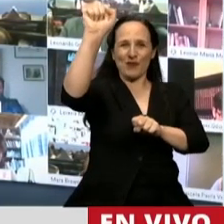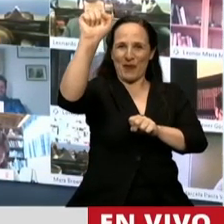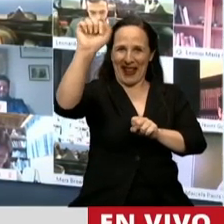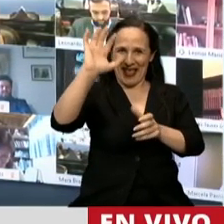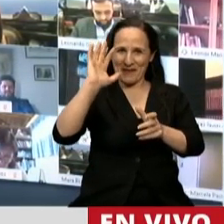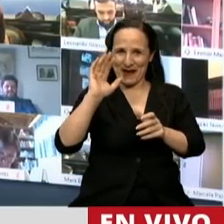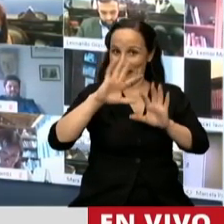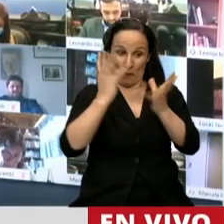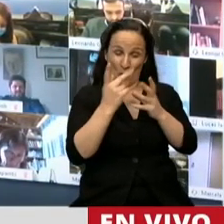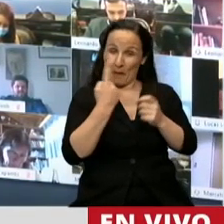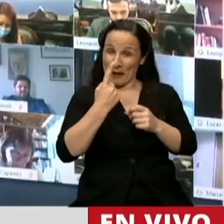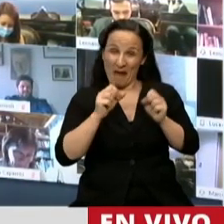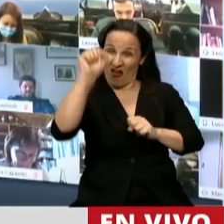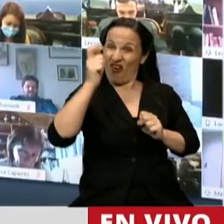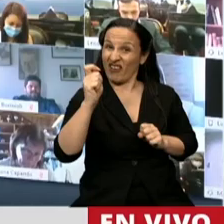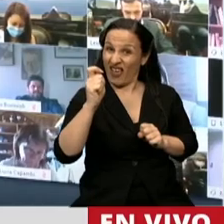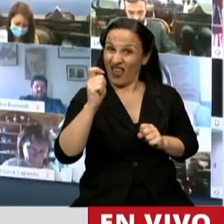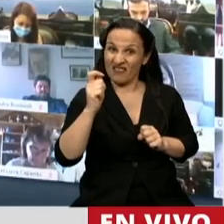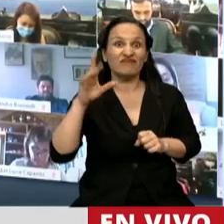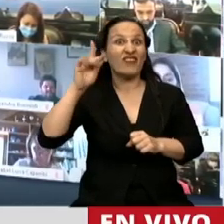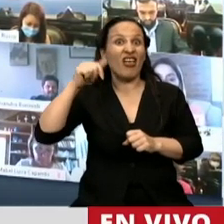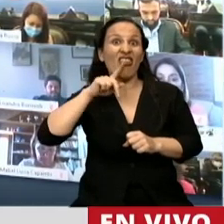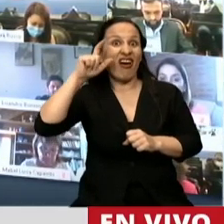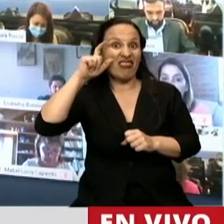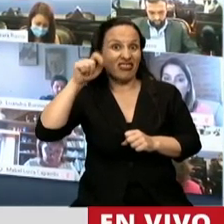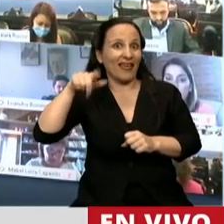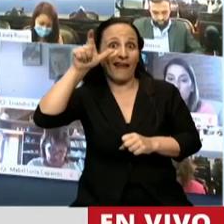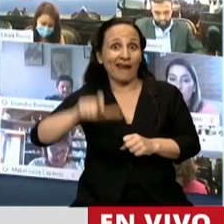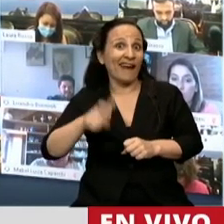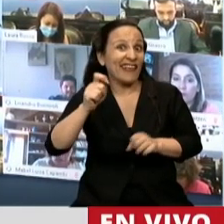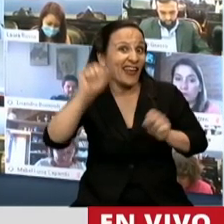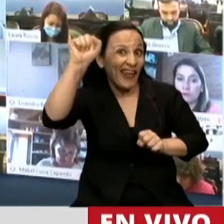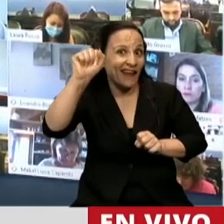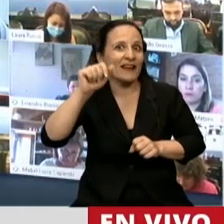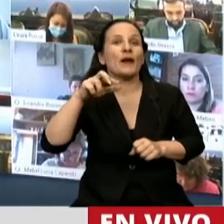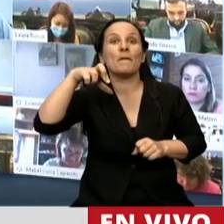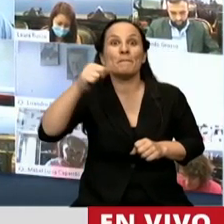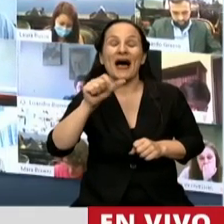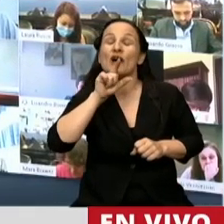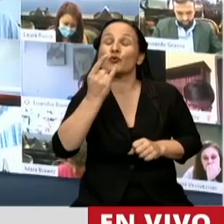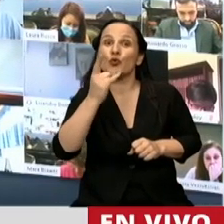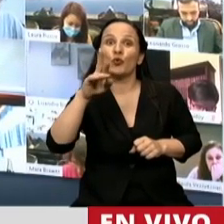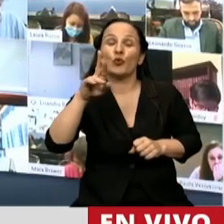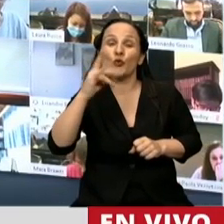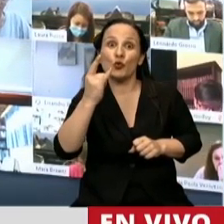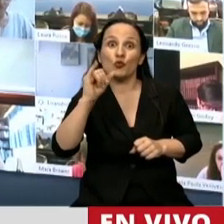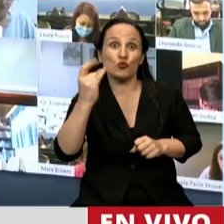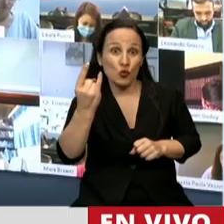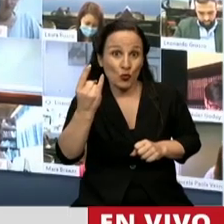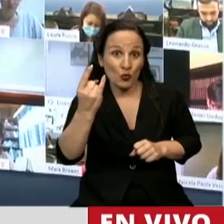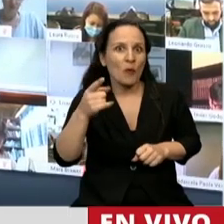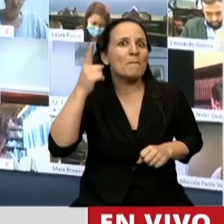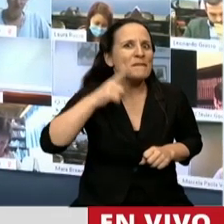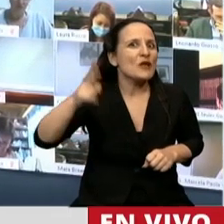una creación argentina de Dante Quinterno, Patoruzú, en el año 1928.